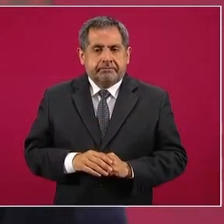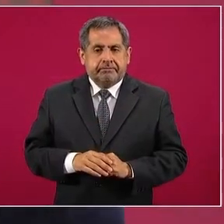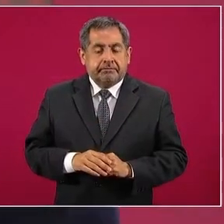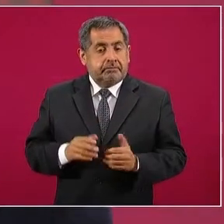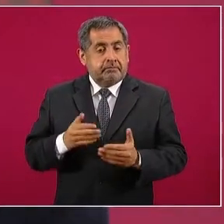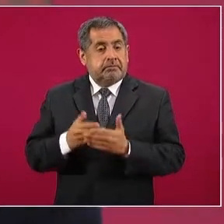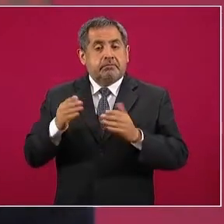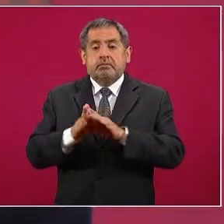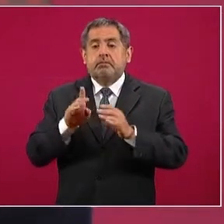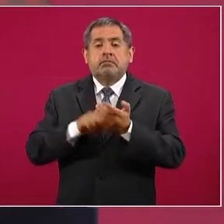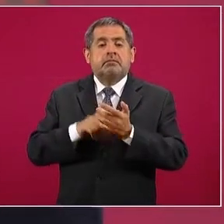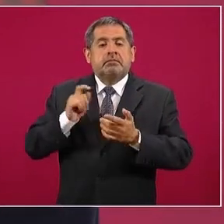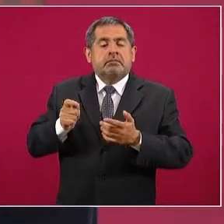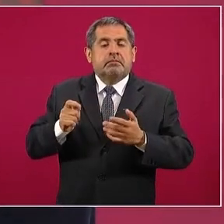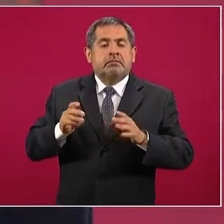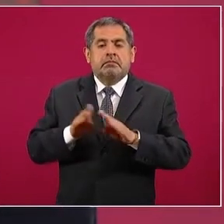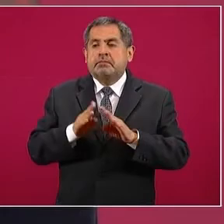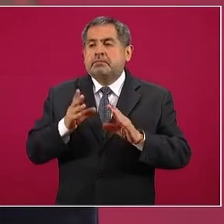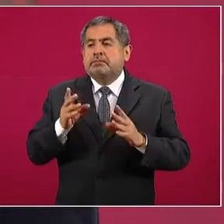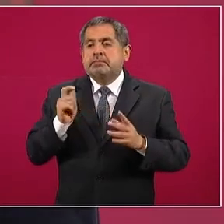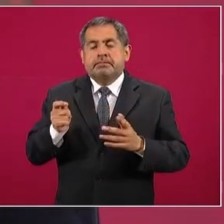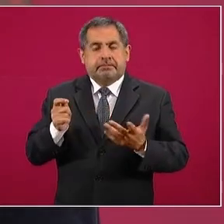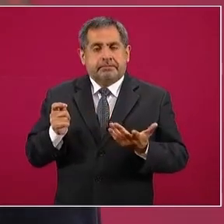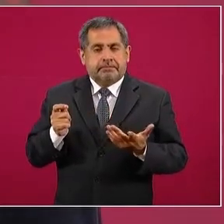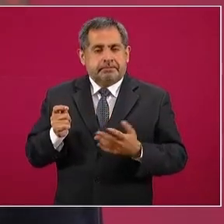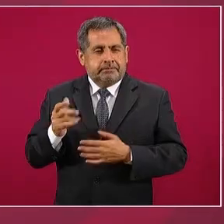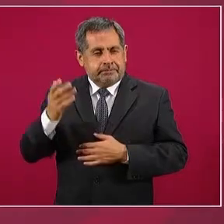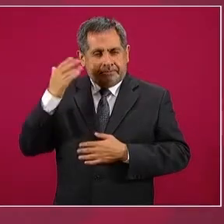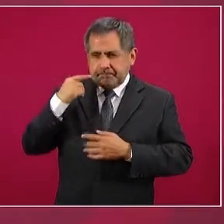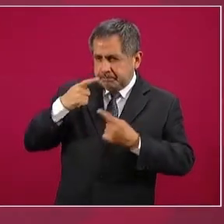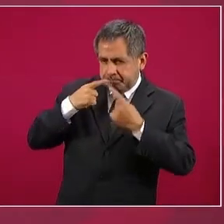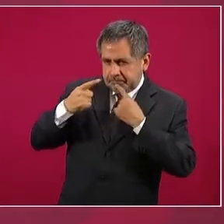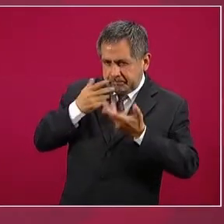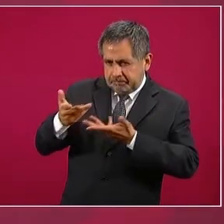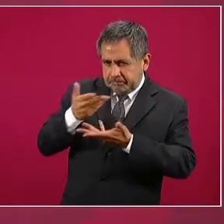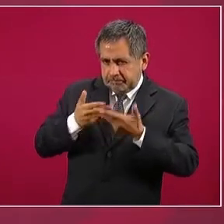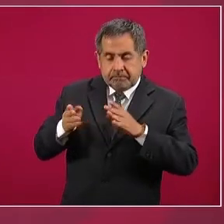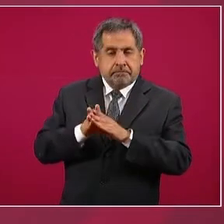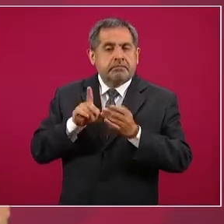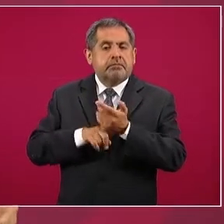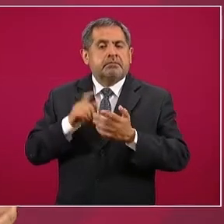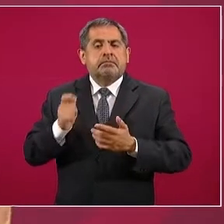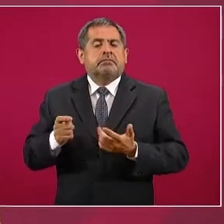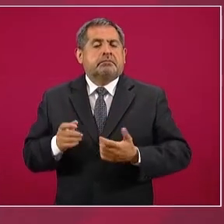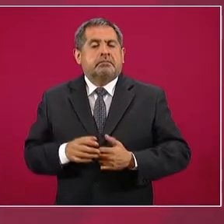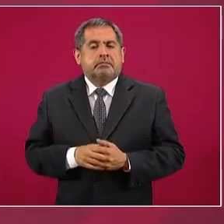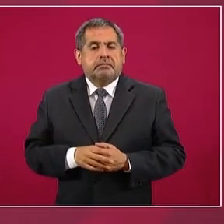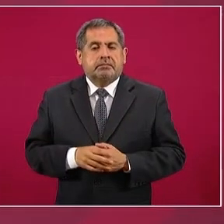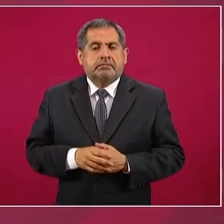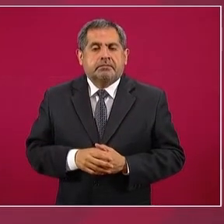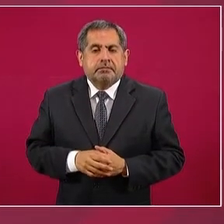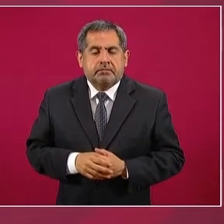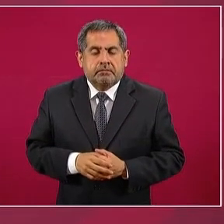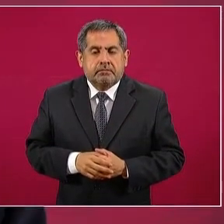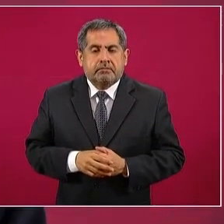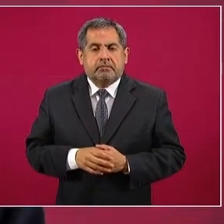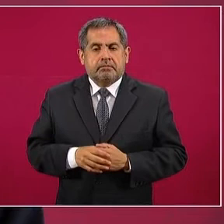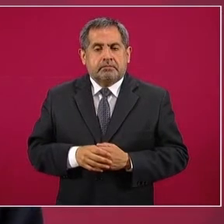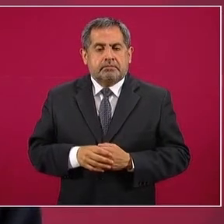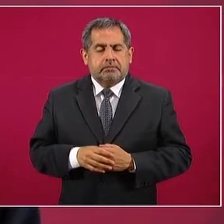Ahora que hubo este diálogo con los